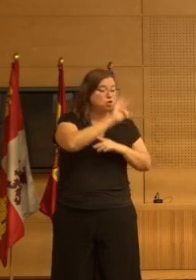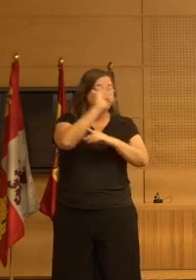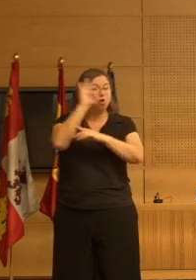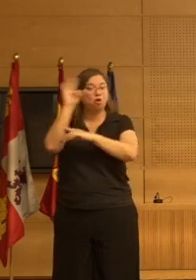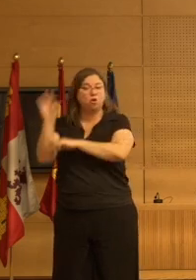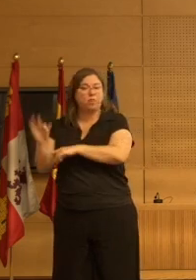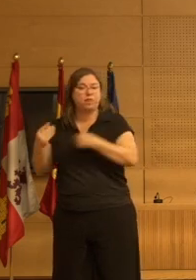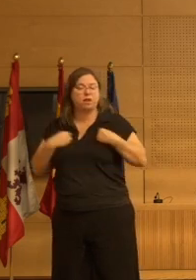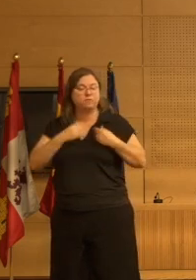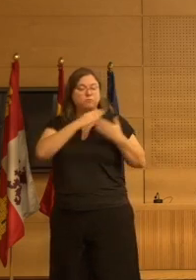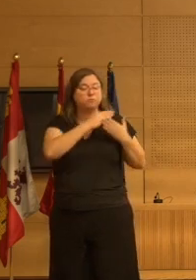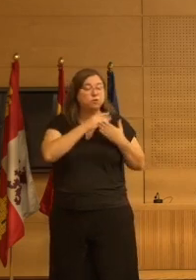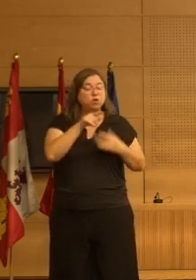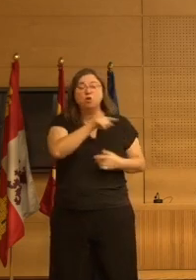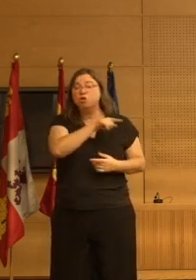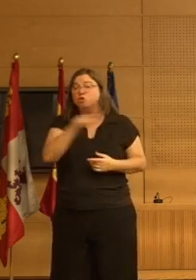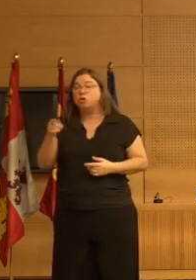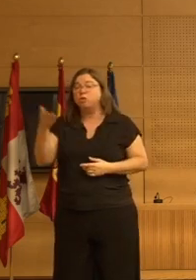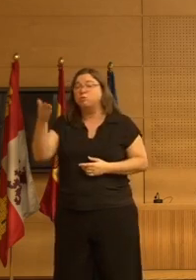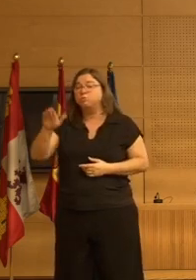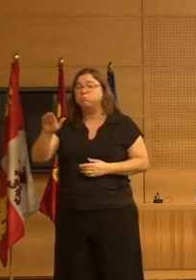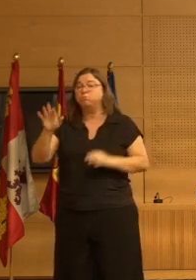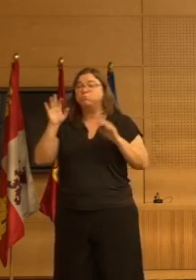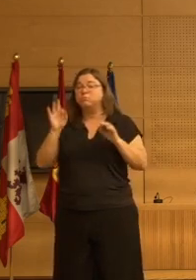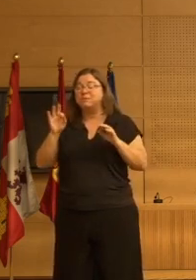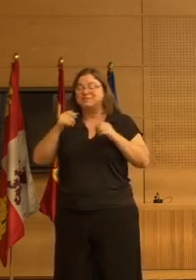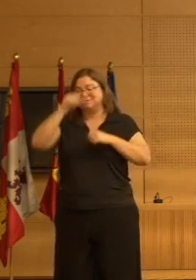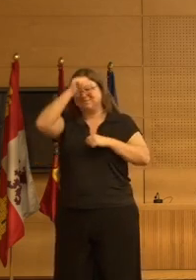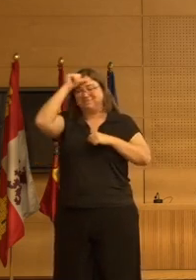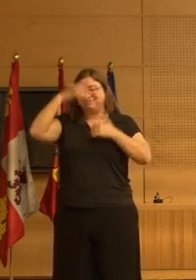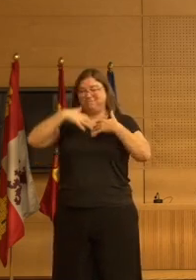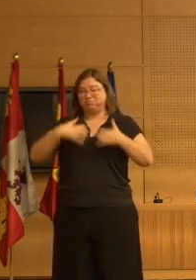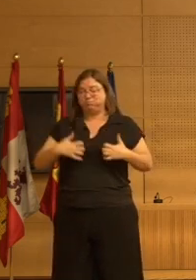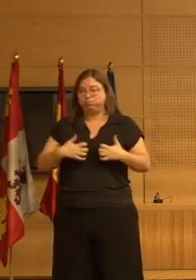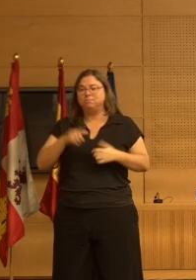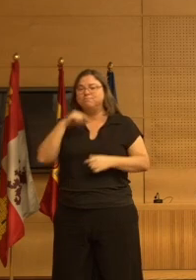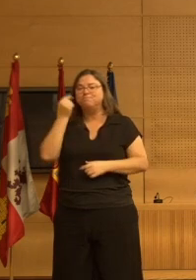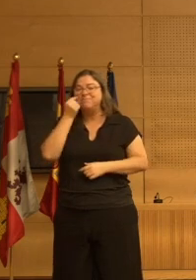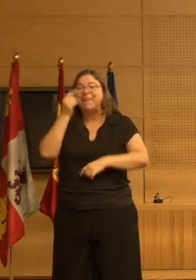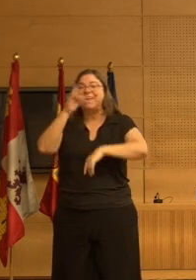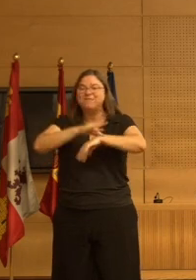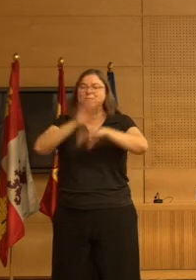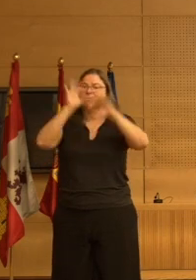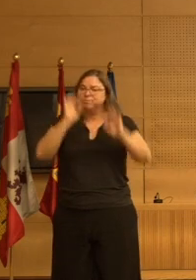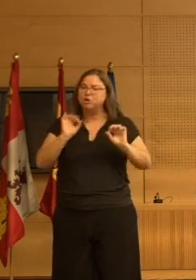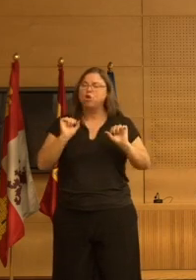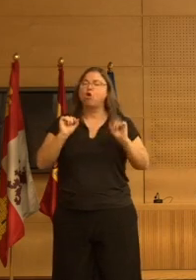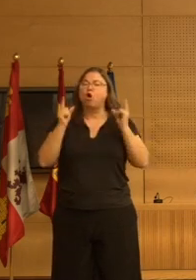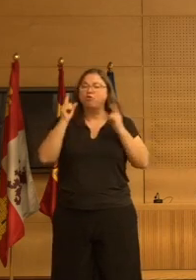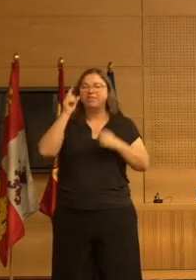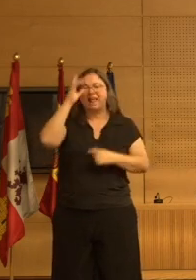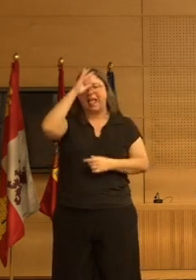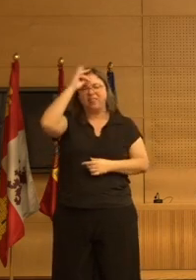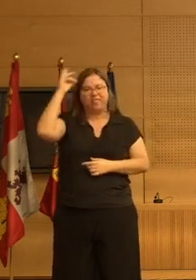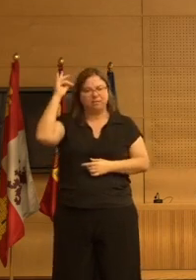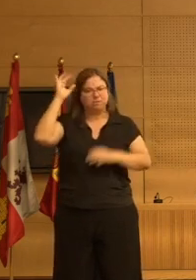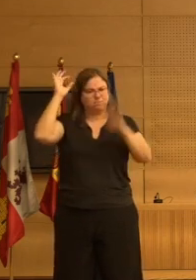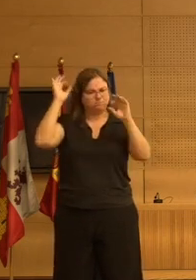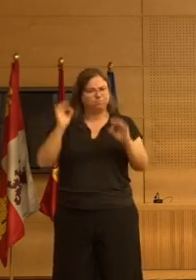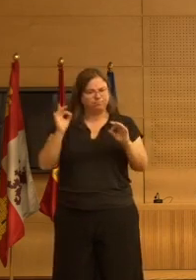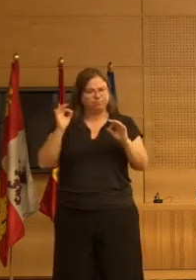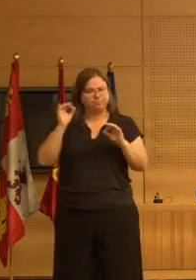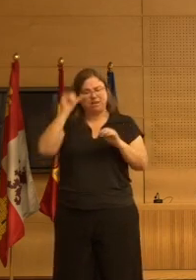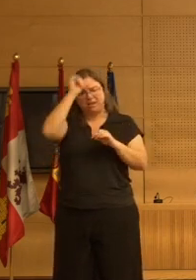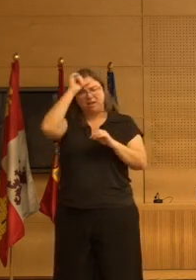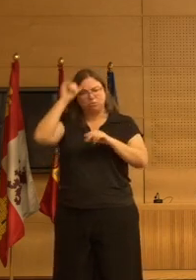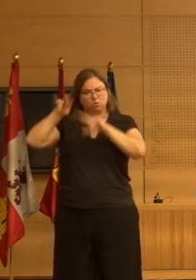y todos ellos fallecieron, y en todos ellos la necropsia mostró que tenían enfermedad de Alzheimer. Y aquí son